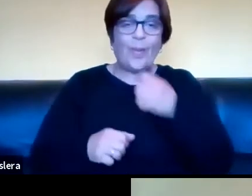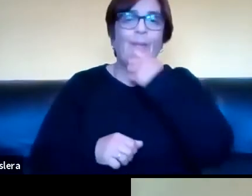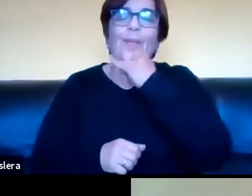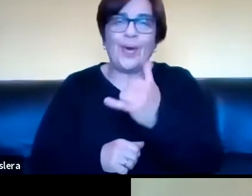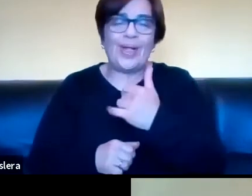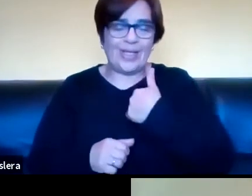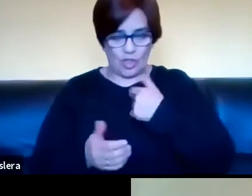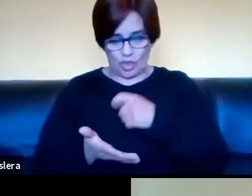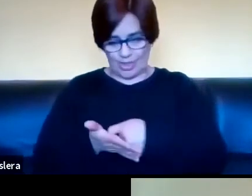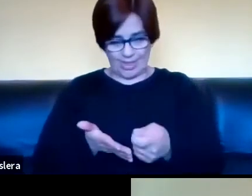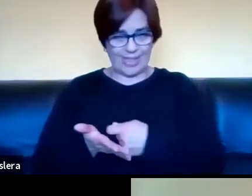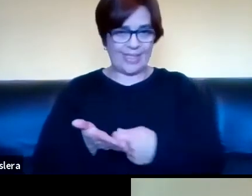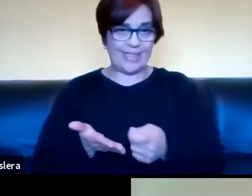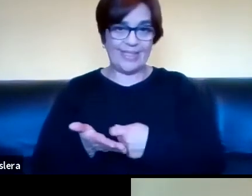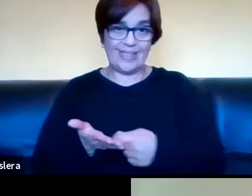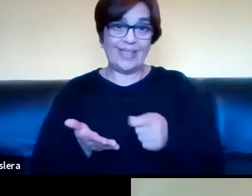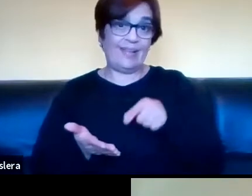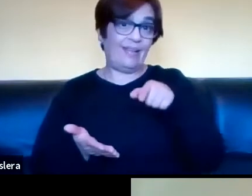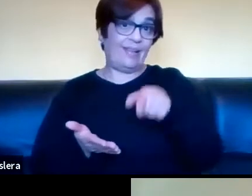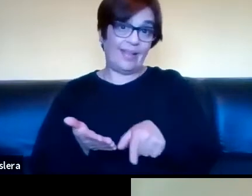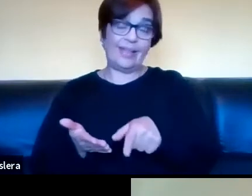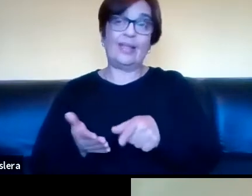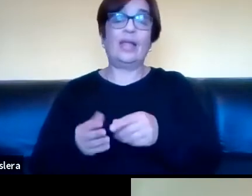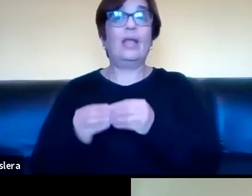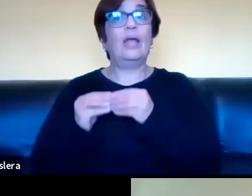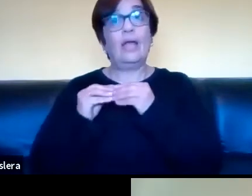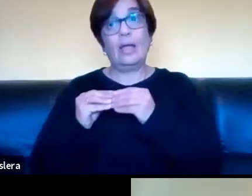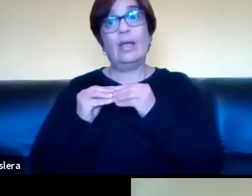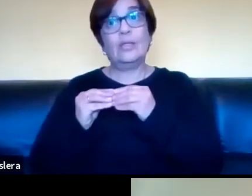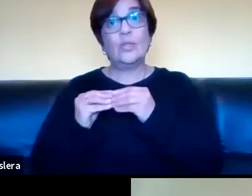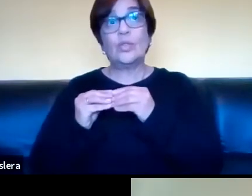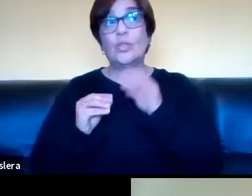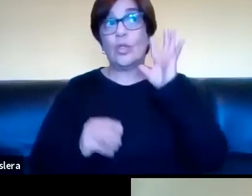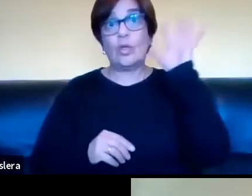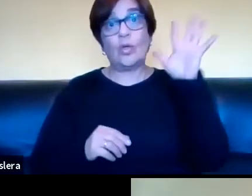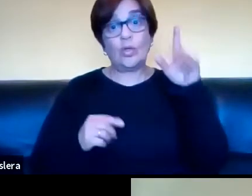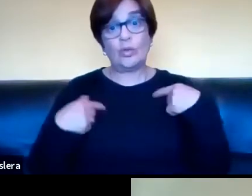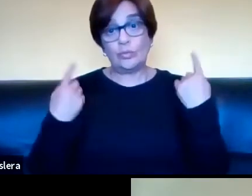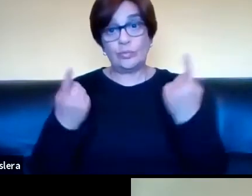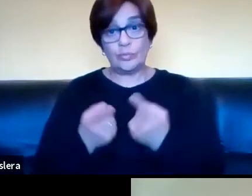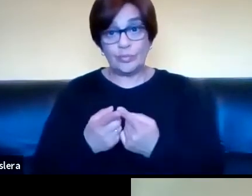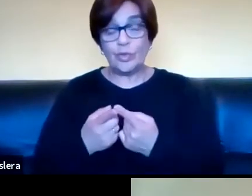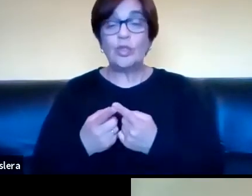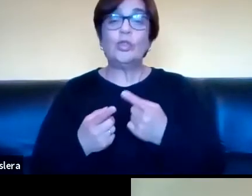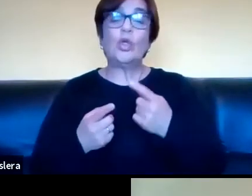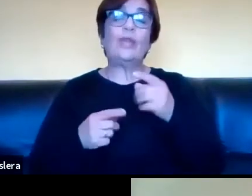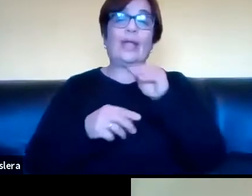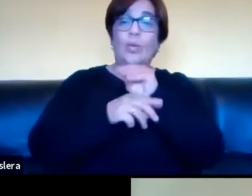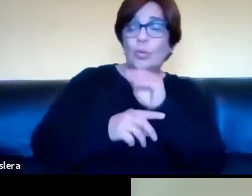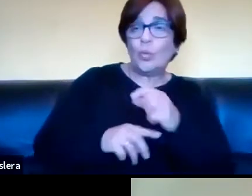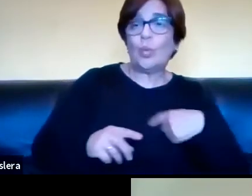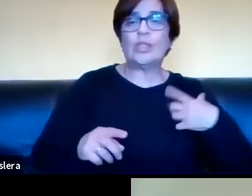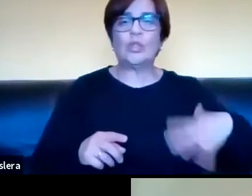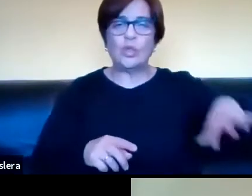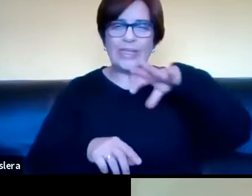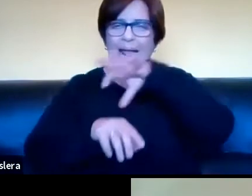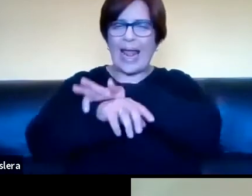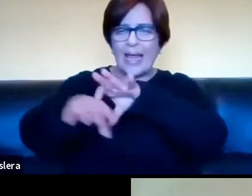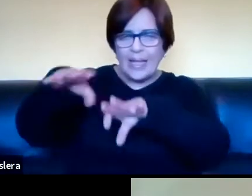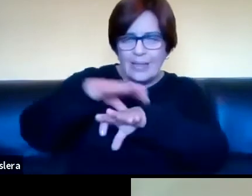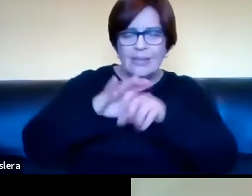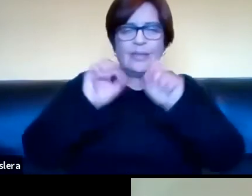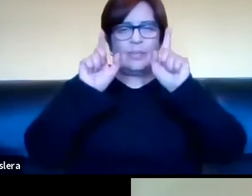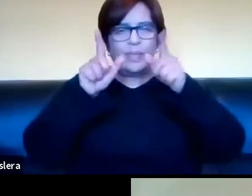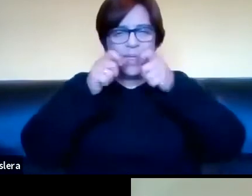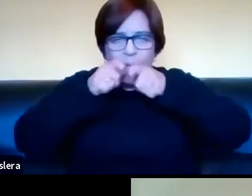escritura, que esto es una de las cuestiones que dentro de la psicología sociocultural, antropología lingüística